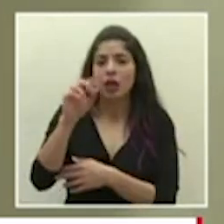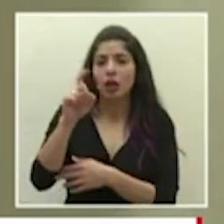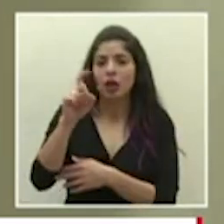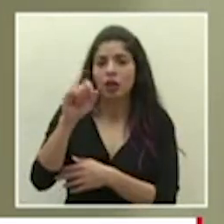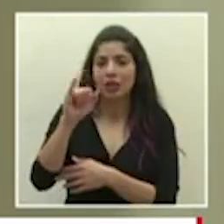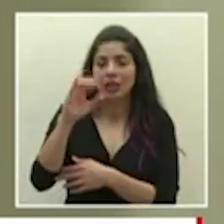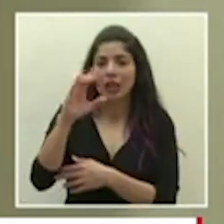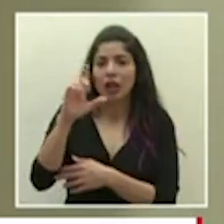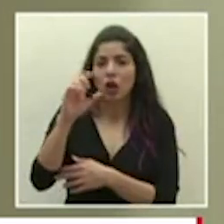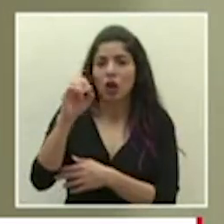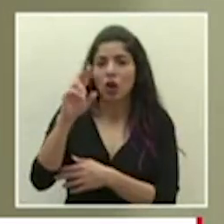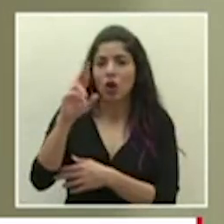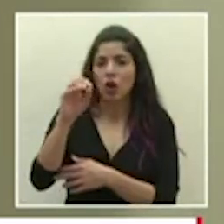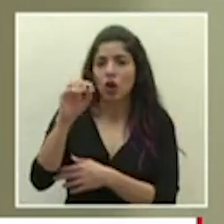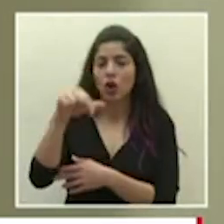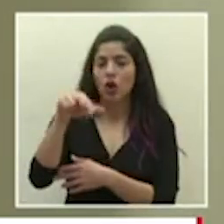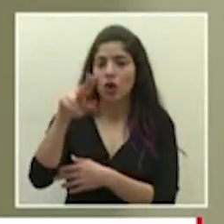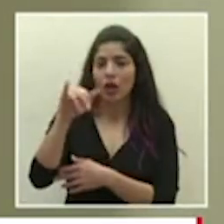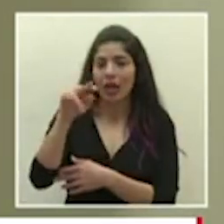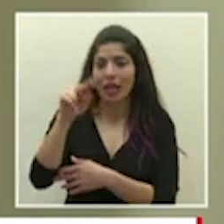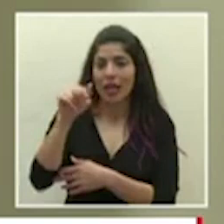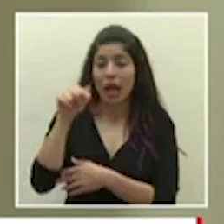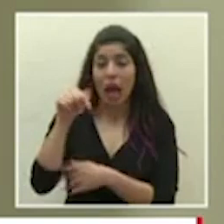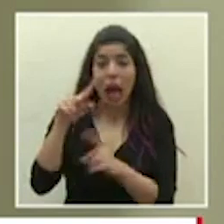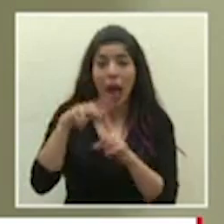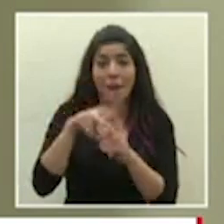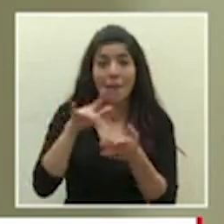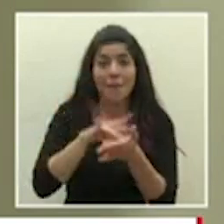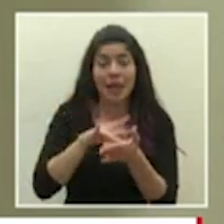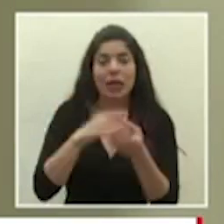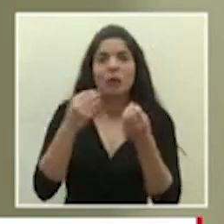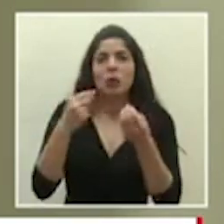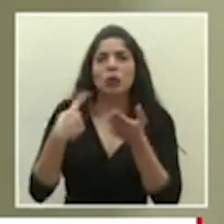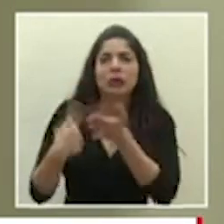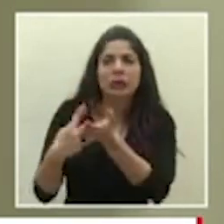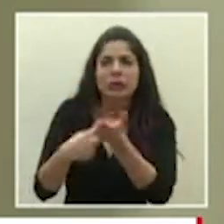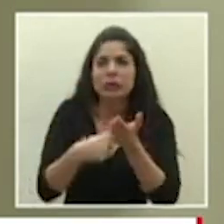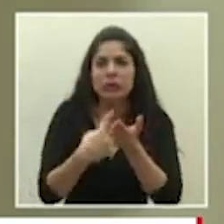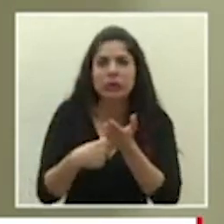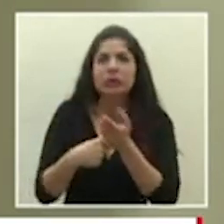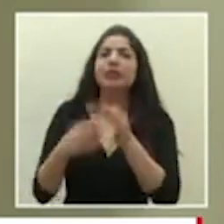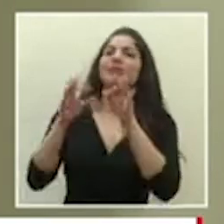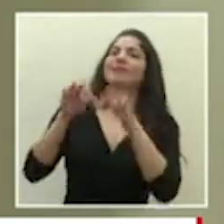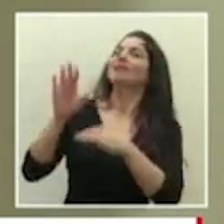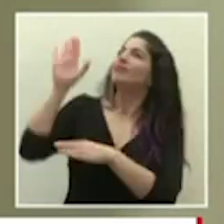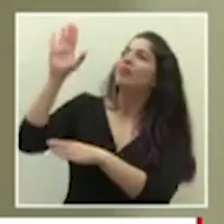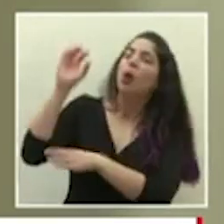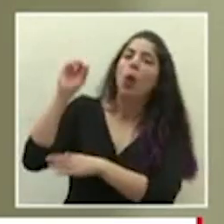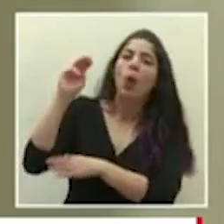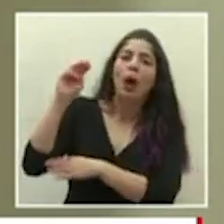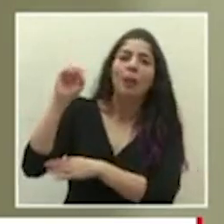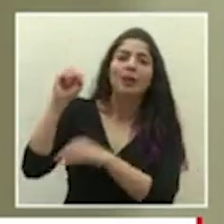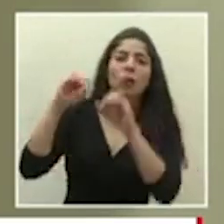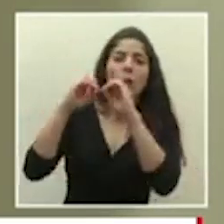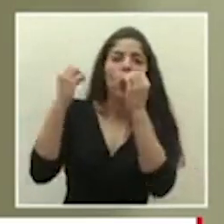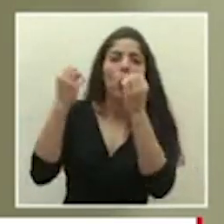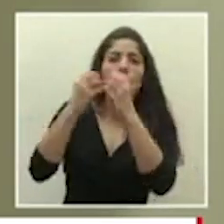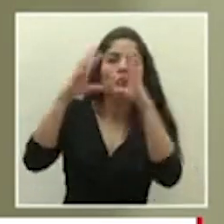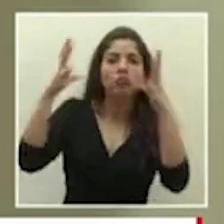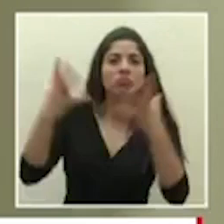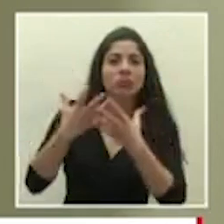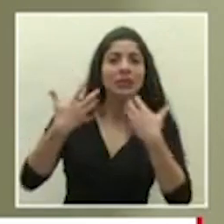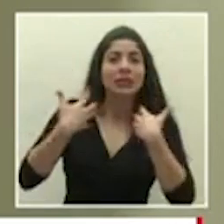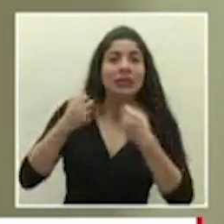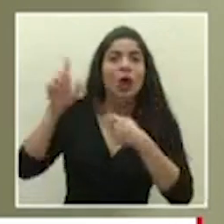discusión sobre la decisión que tomó la OMS la Organización Mundial de la Salud